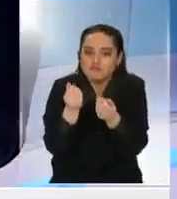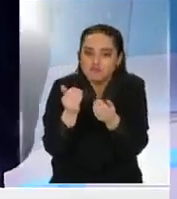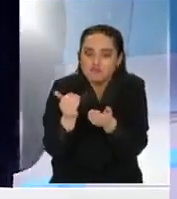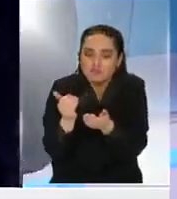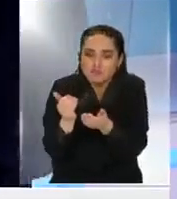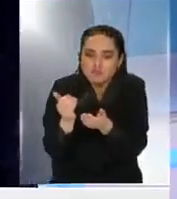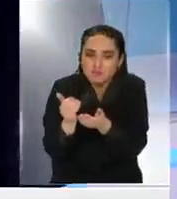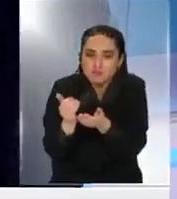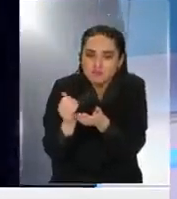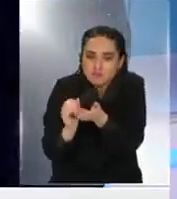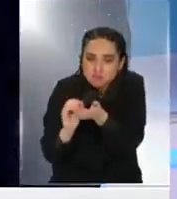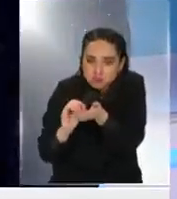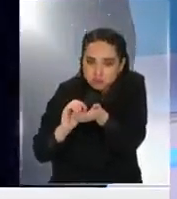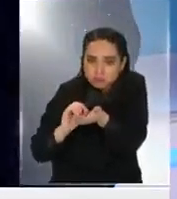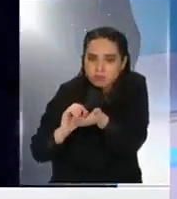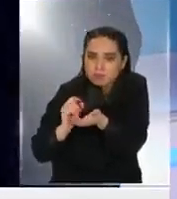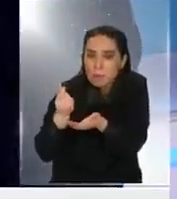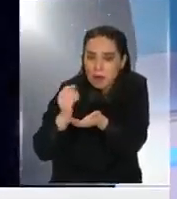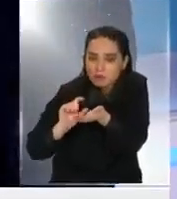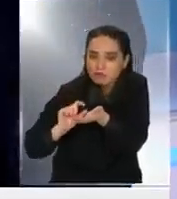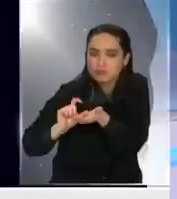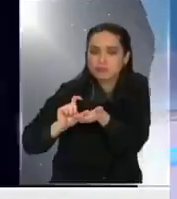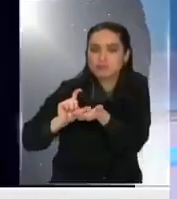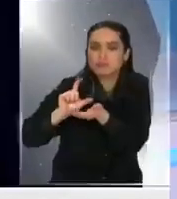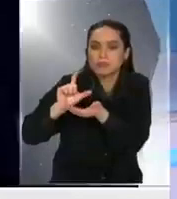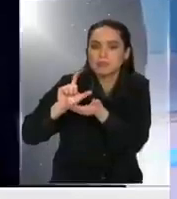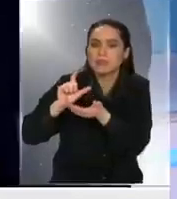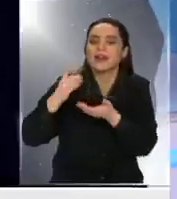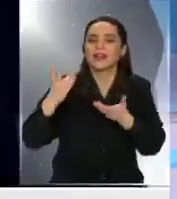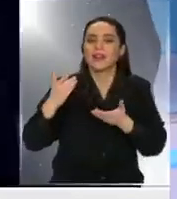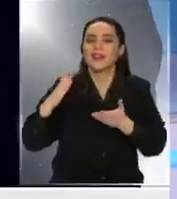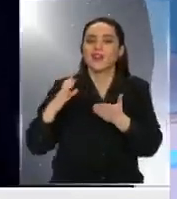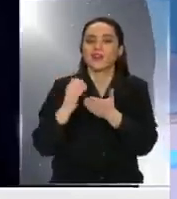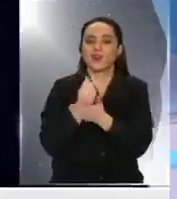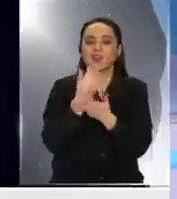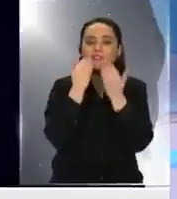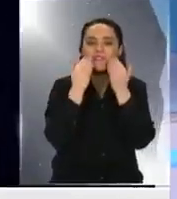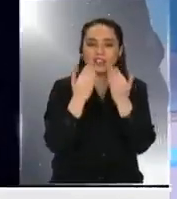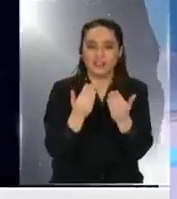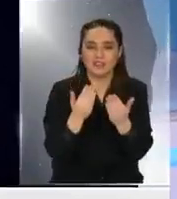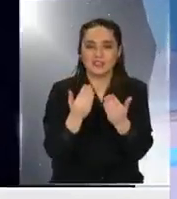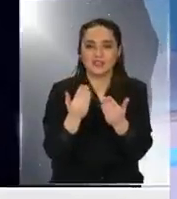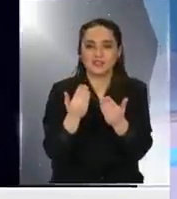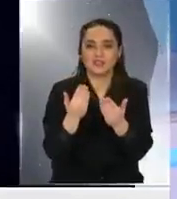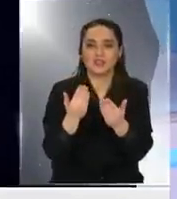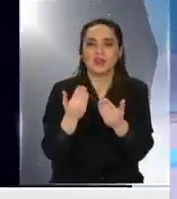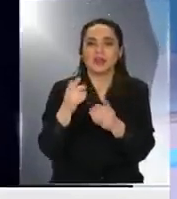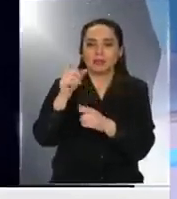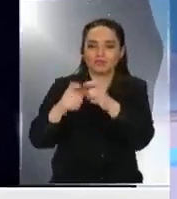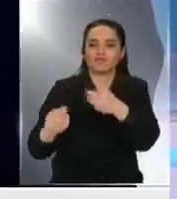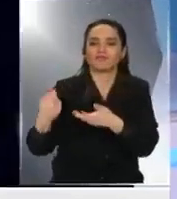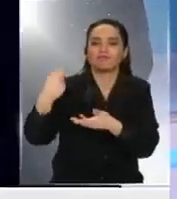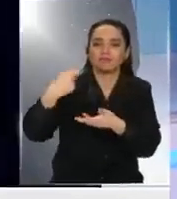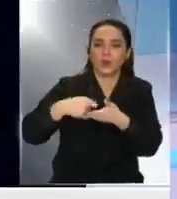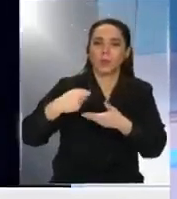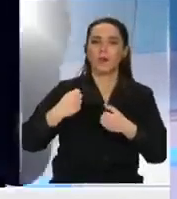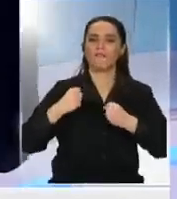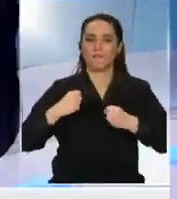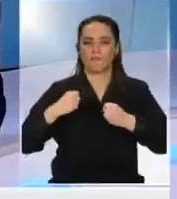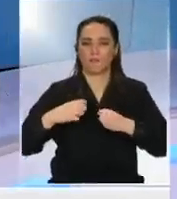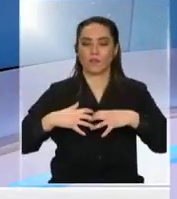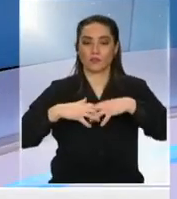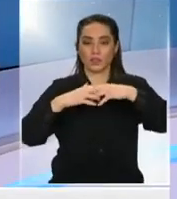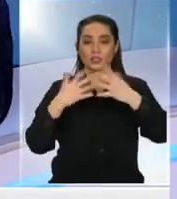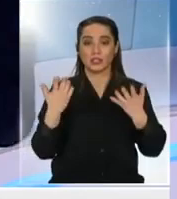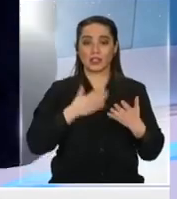sentir y a vivir los beneficios de tener una demanda agregada mucho más potente y sólida. ¿Qué